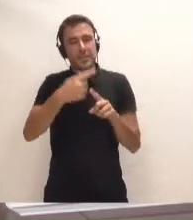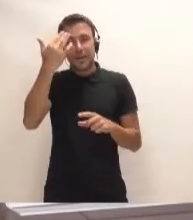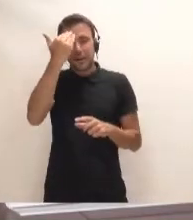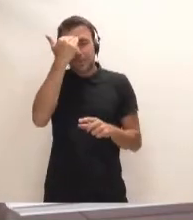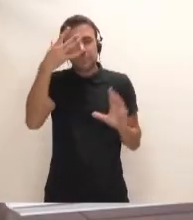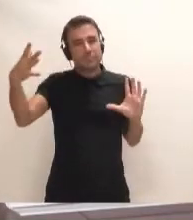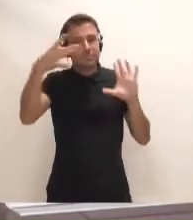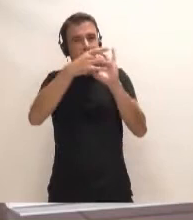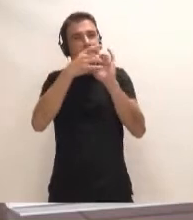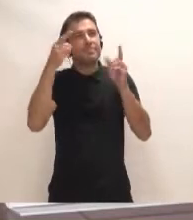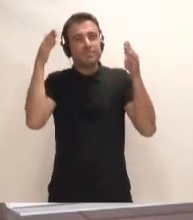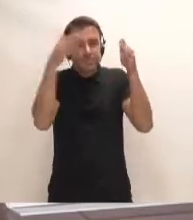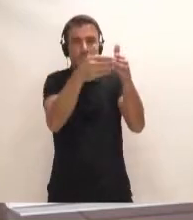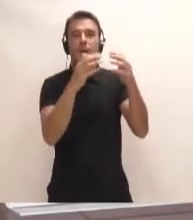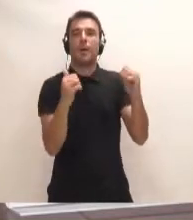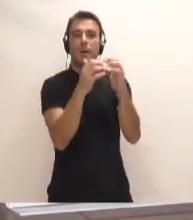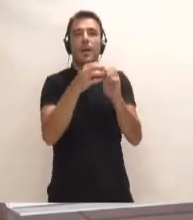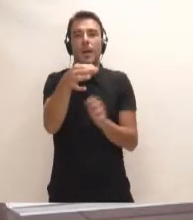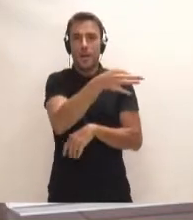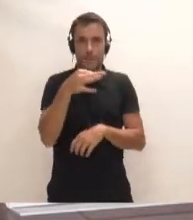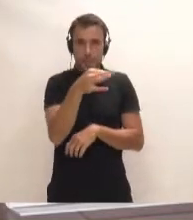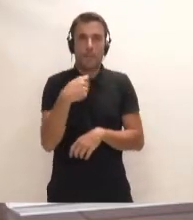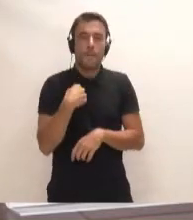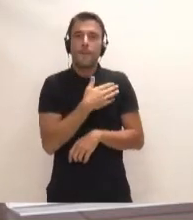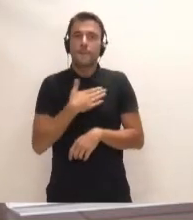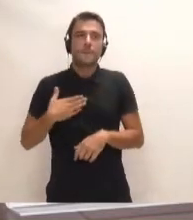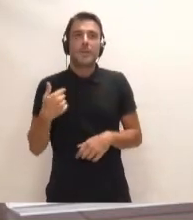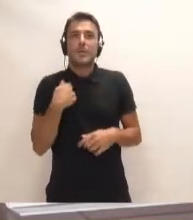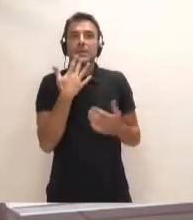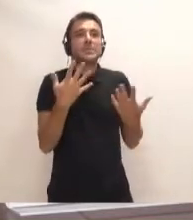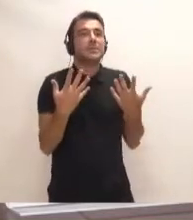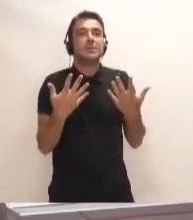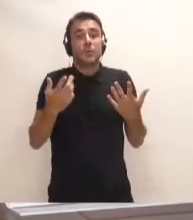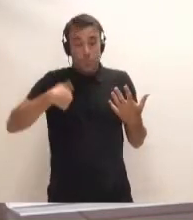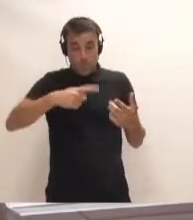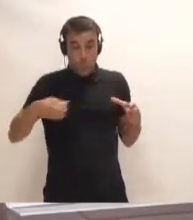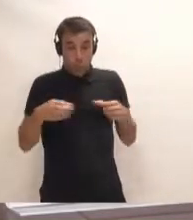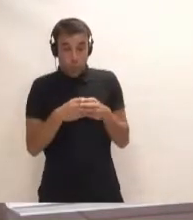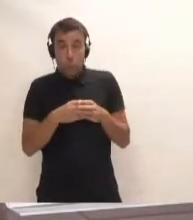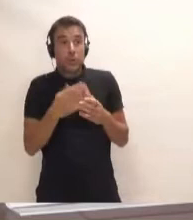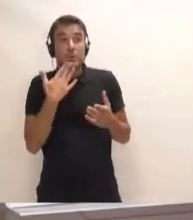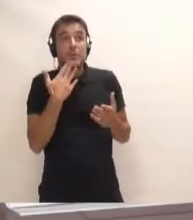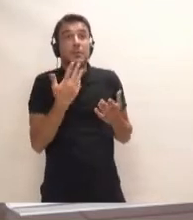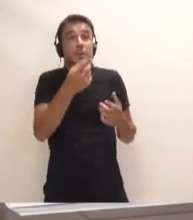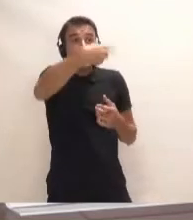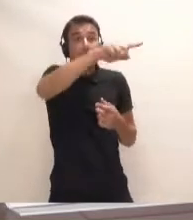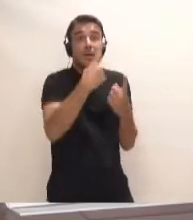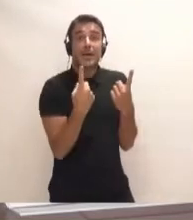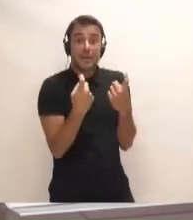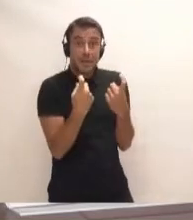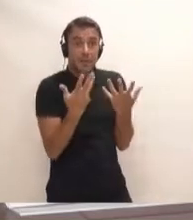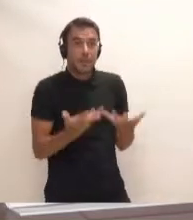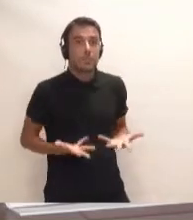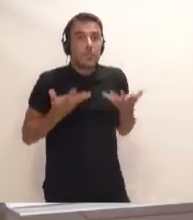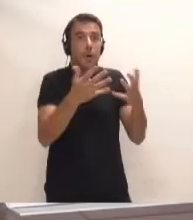Palma y transmitimos aquí nuestro deseo de poder ser útiles, así que nuestro grupo se pone a disposición tanto del Gobierno de la